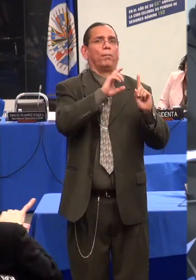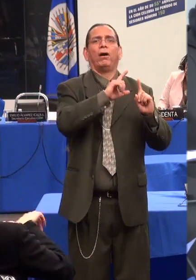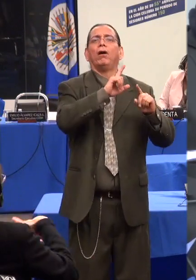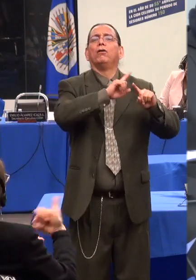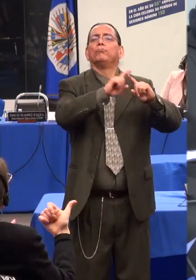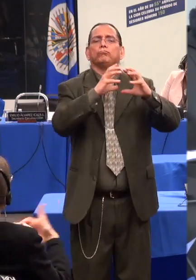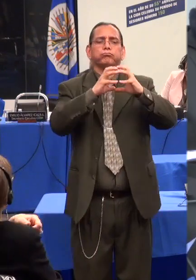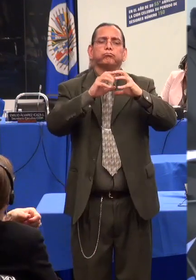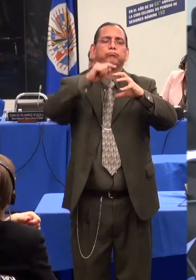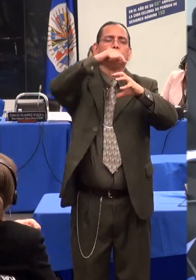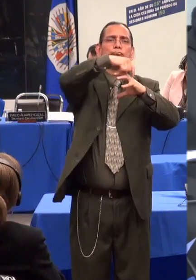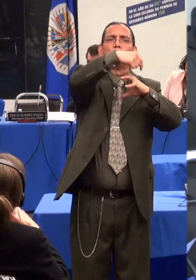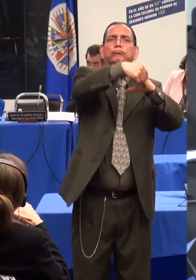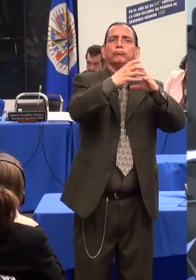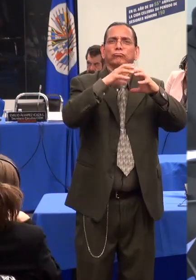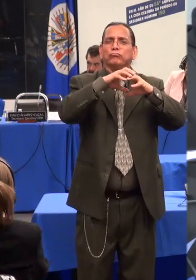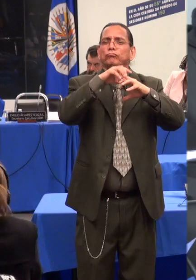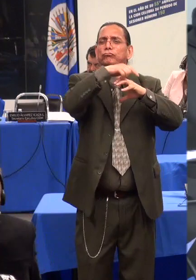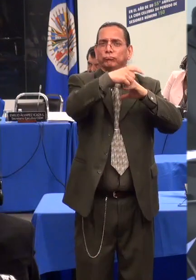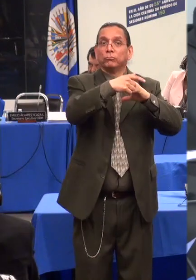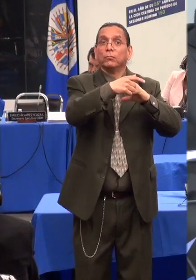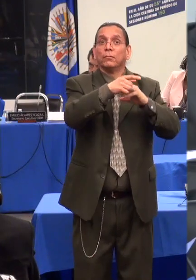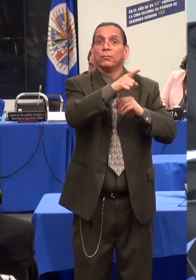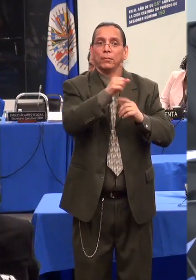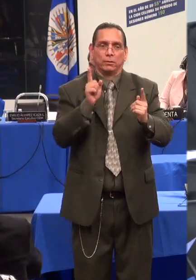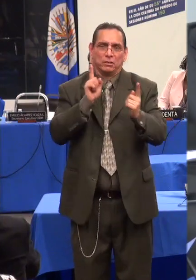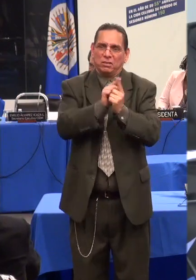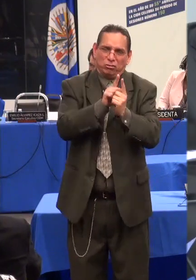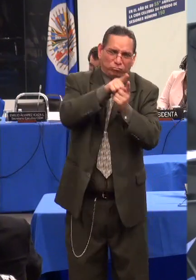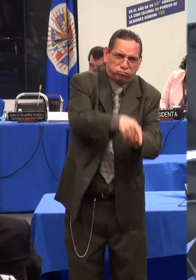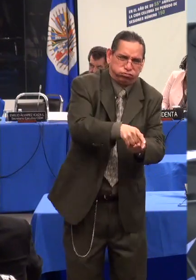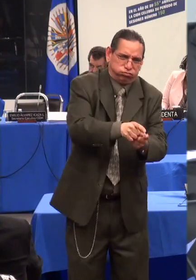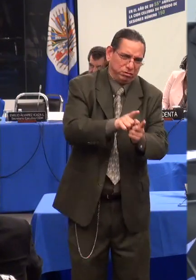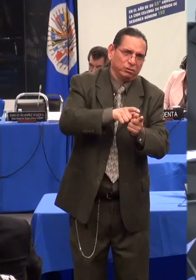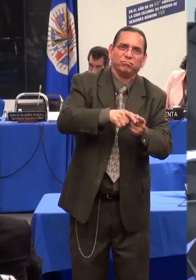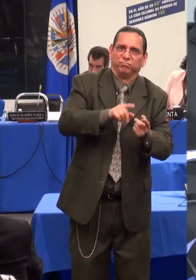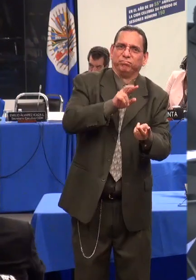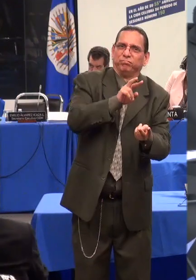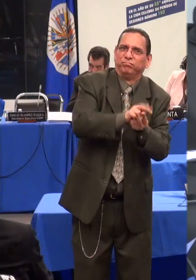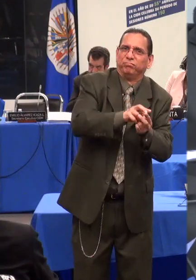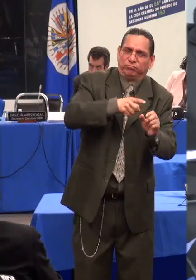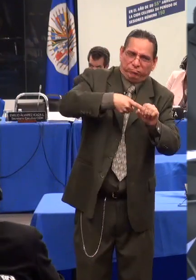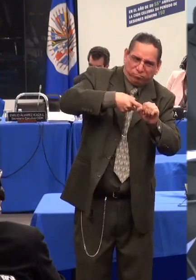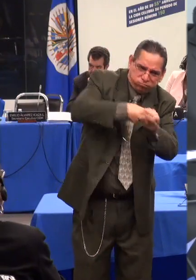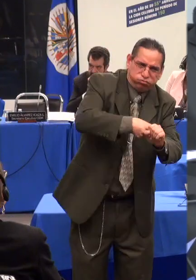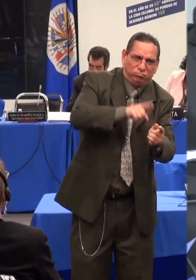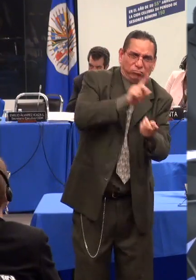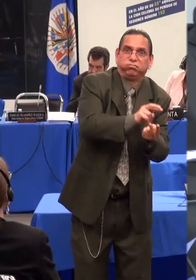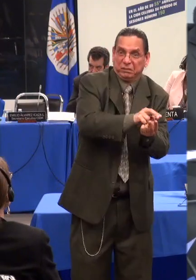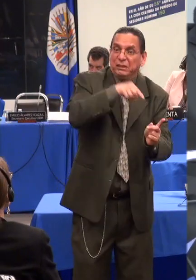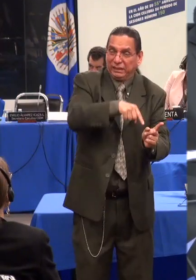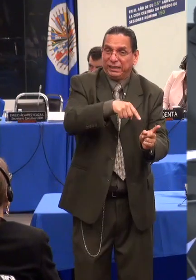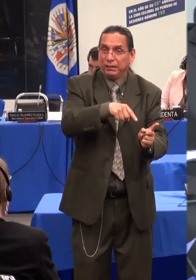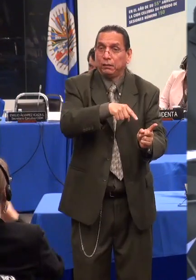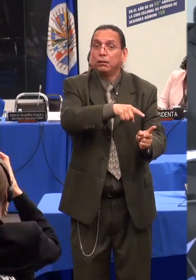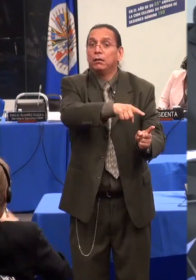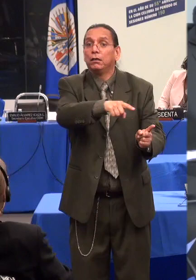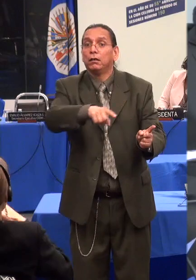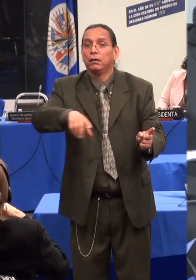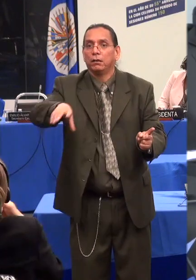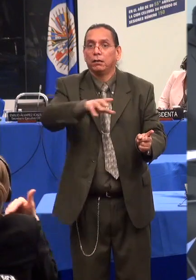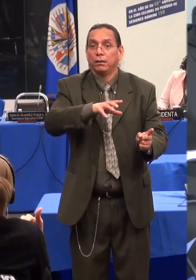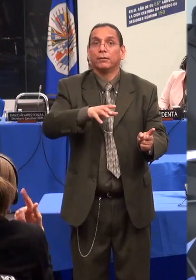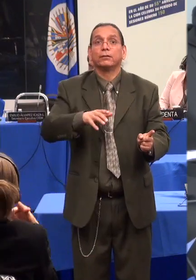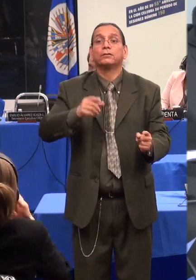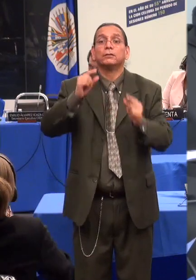pertenecen al círculo de cuidado de la persona y por tanto es probable que conozcan que ya está esterilizada. Frente a ningún